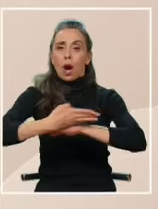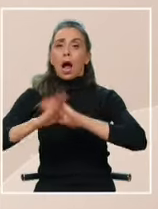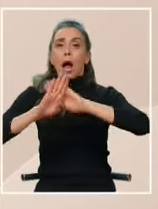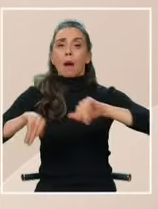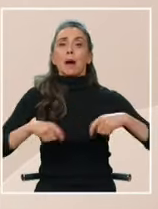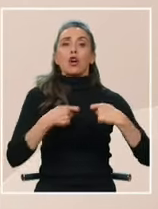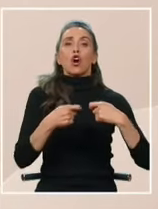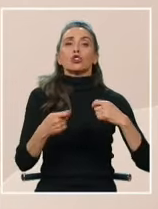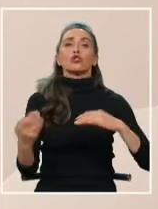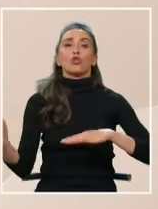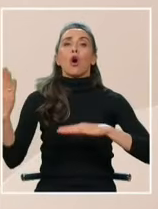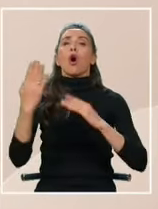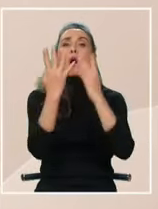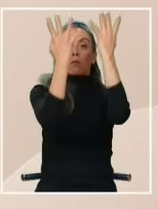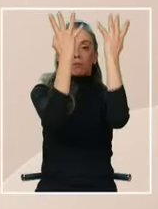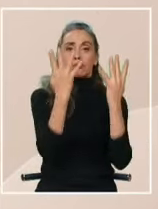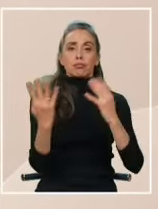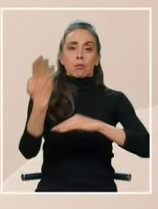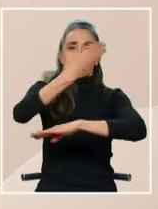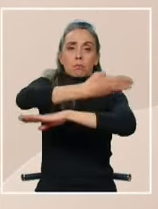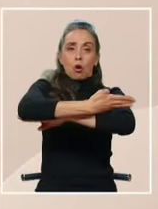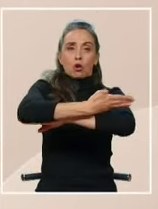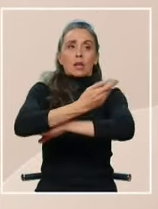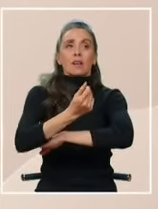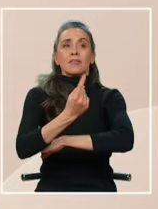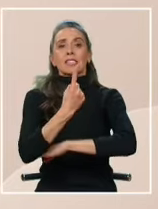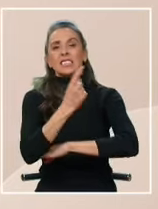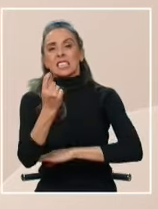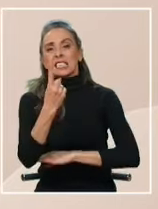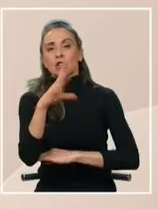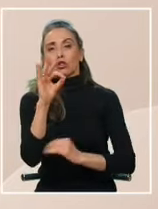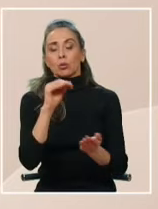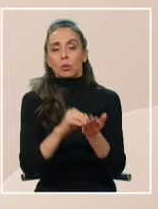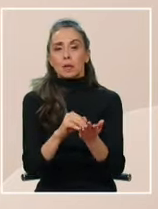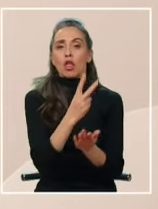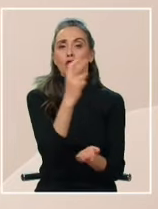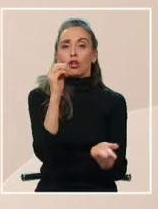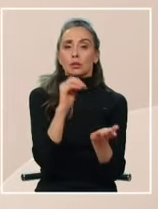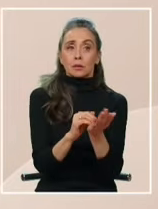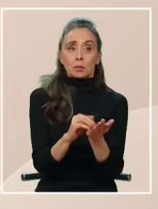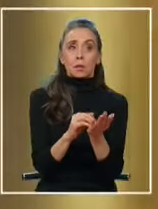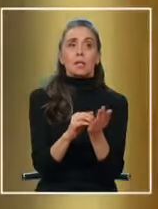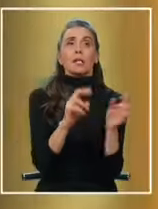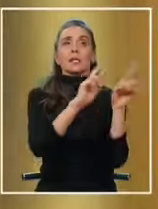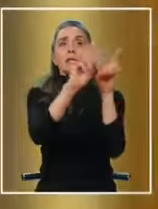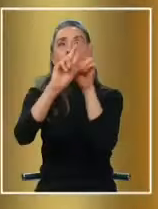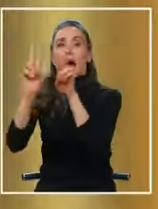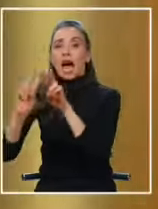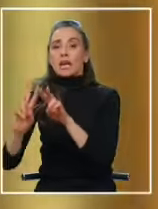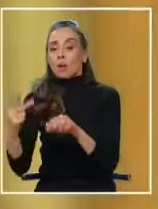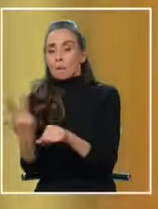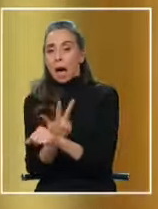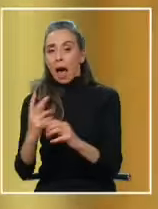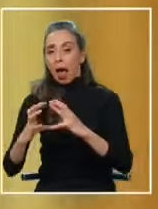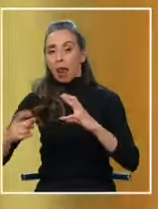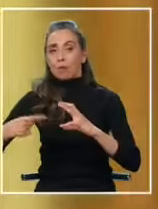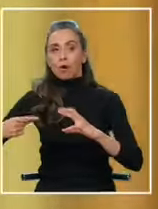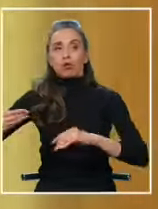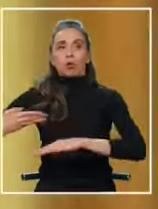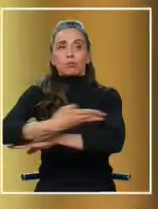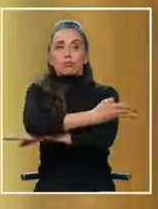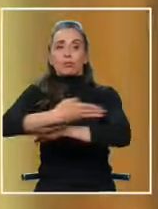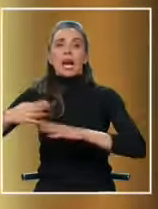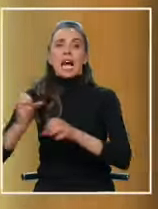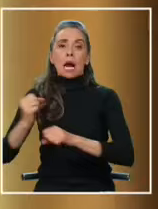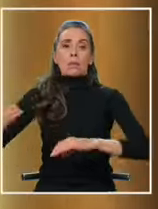el costo de instalación, que es más o menos estándar, de rondar los 150, 200, y las reparaciones que hubiese que hacer al